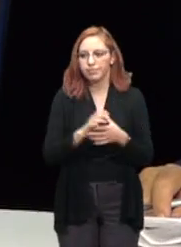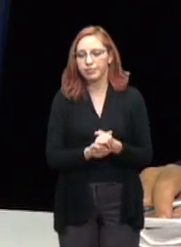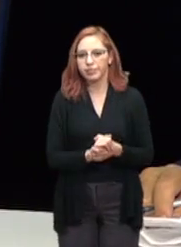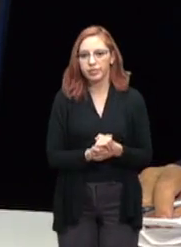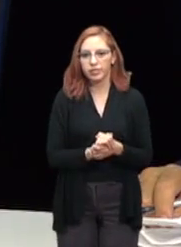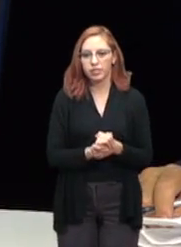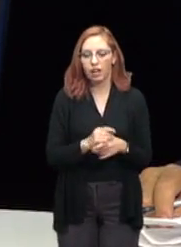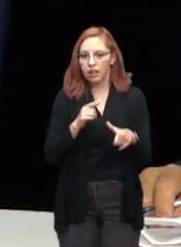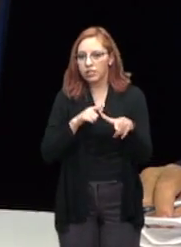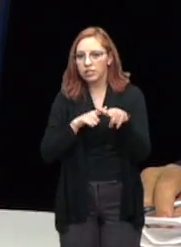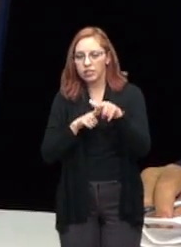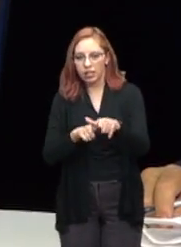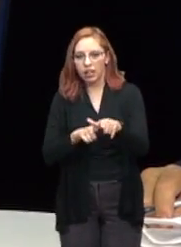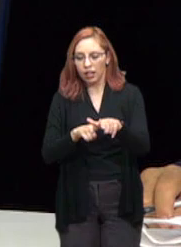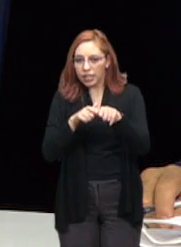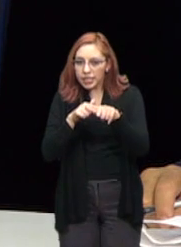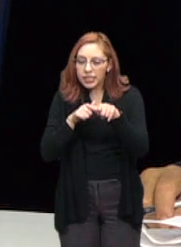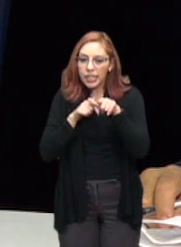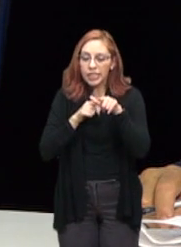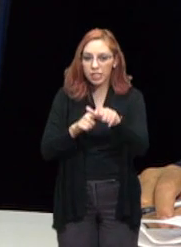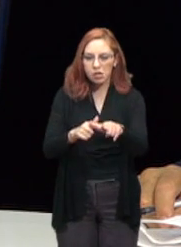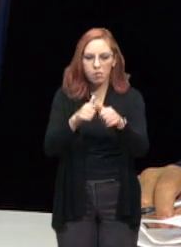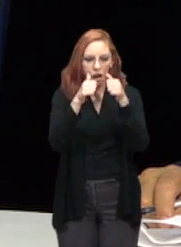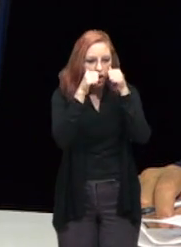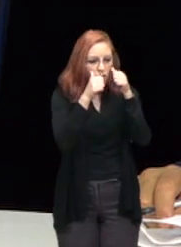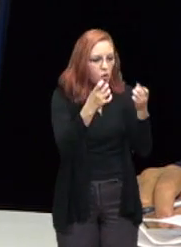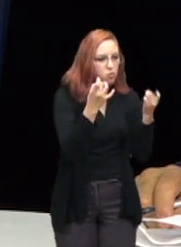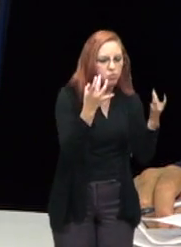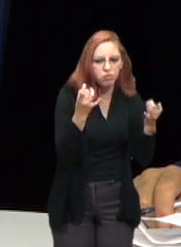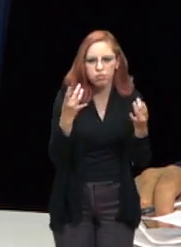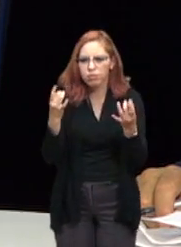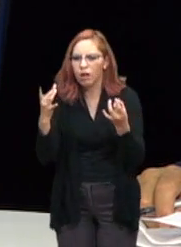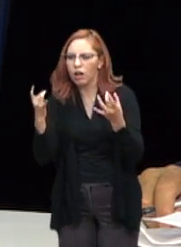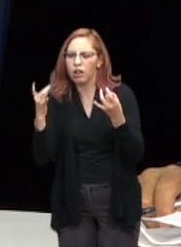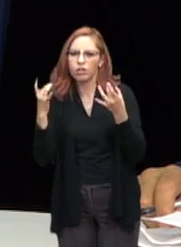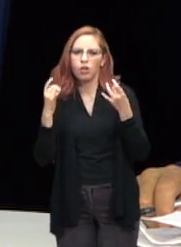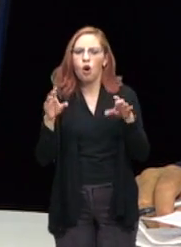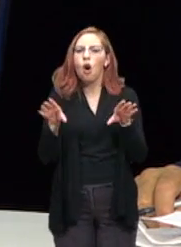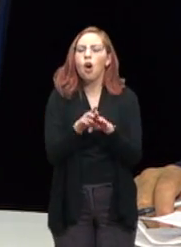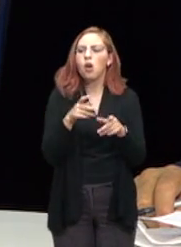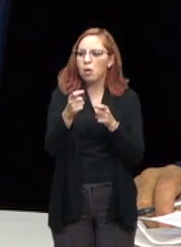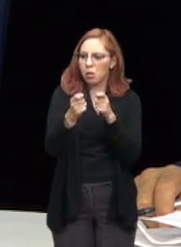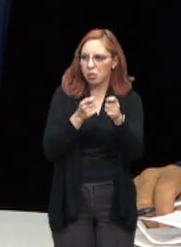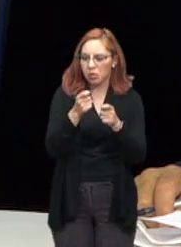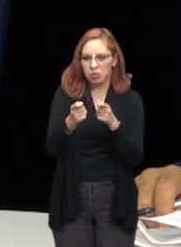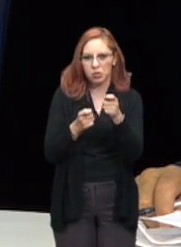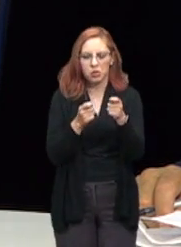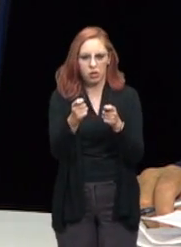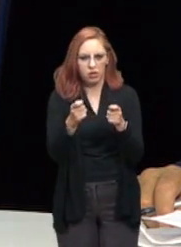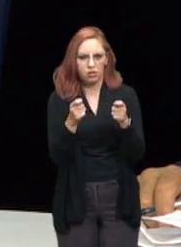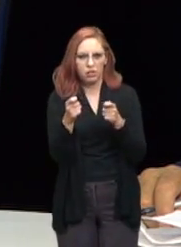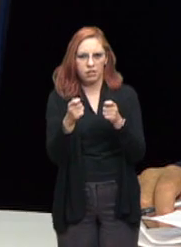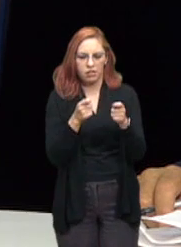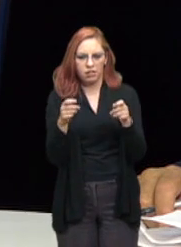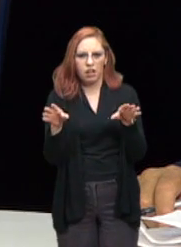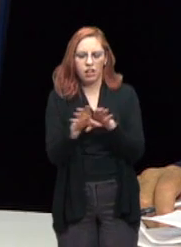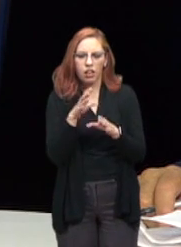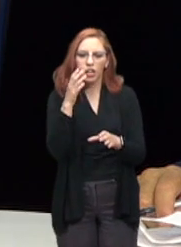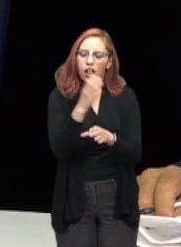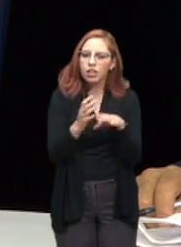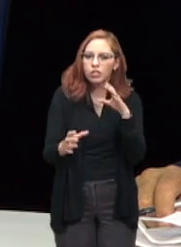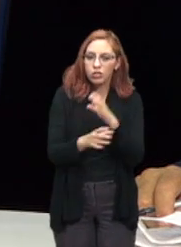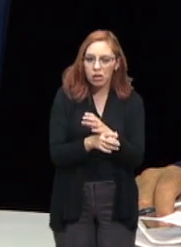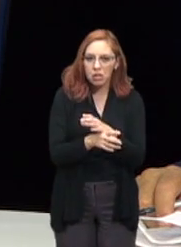iremos dándole seguimiento y atención conforme se vayan acomodando las cosas para que tenga la lectura